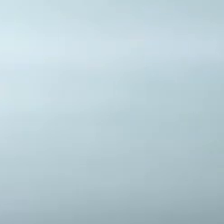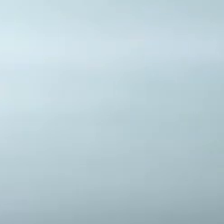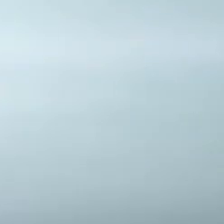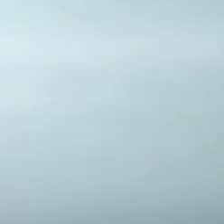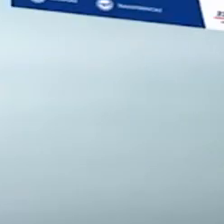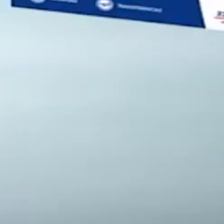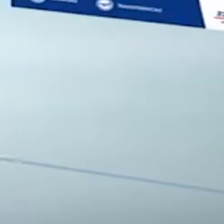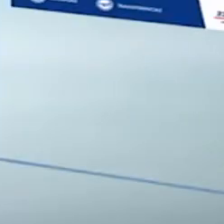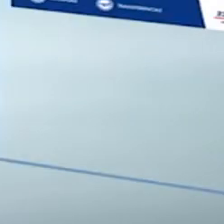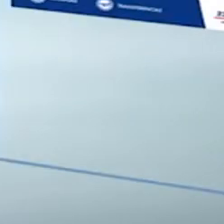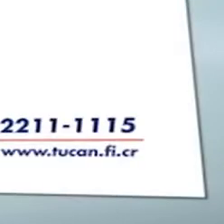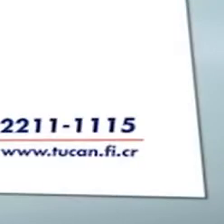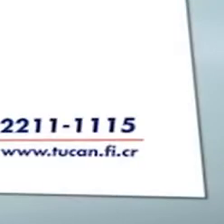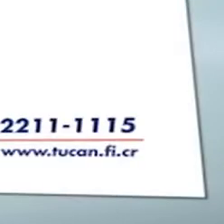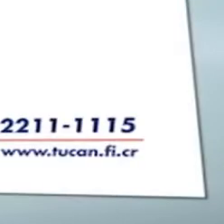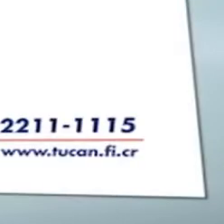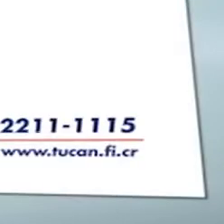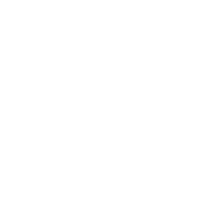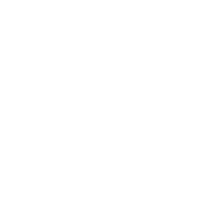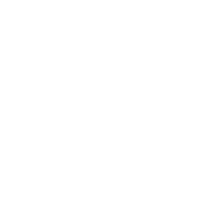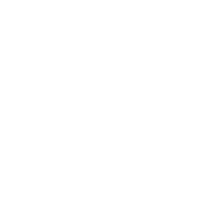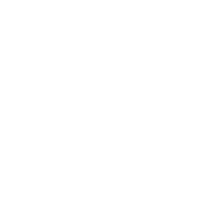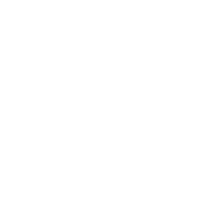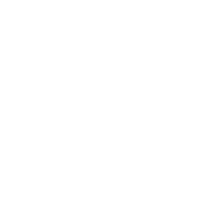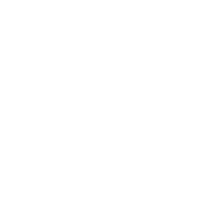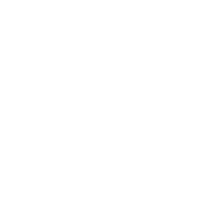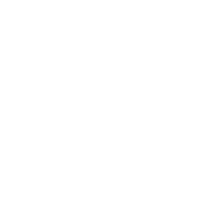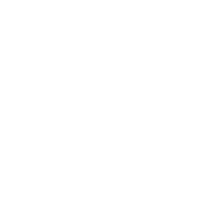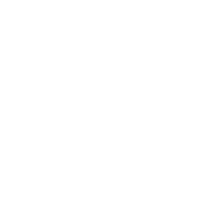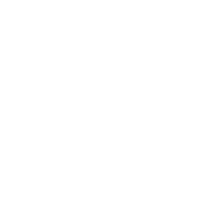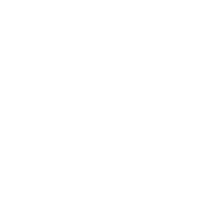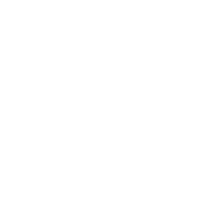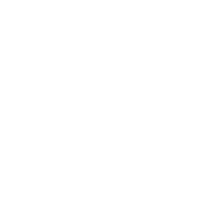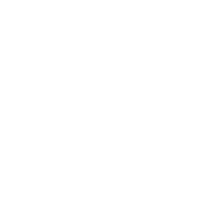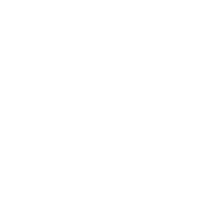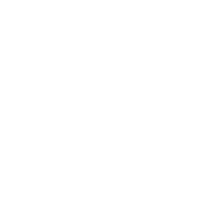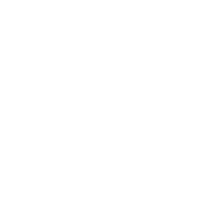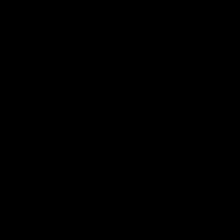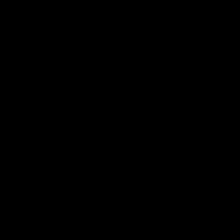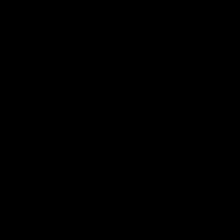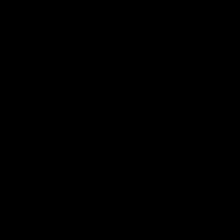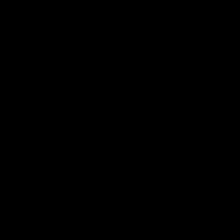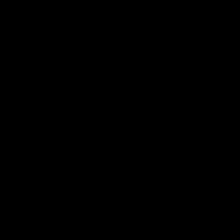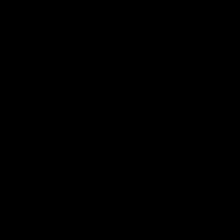busque los puntos Tucán fácil, rápido y sin aglomeraciones. Somos el Banco de Costa Rica.